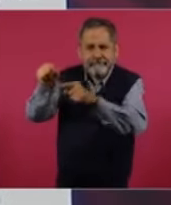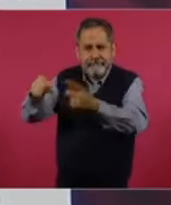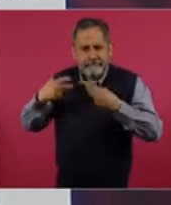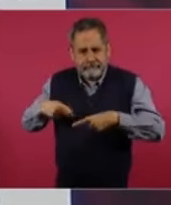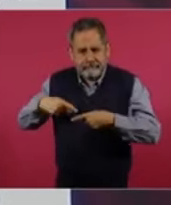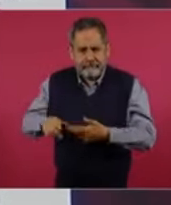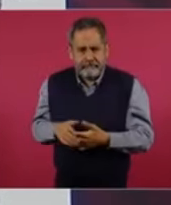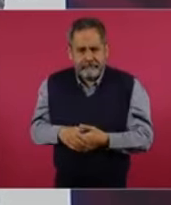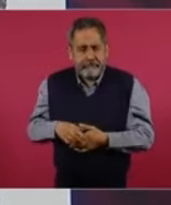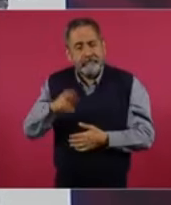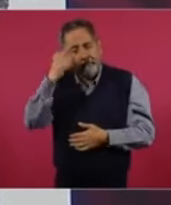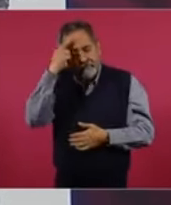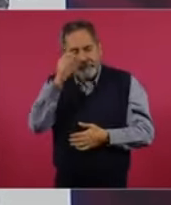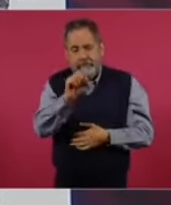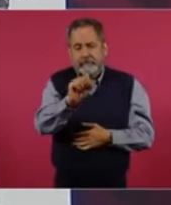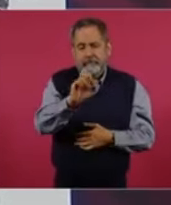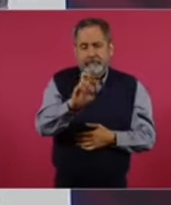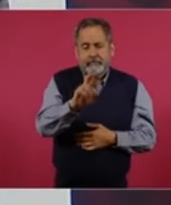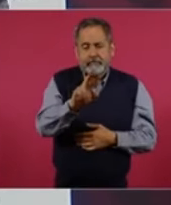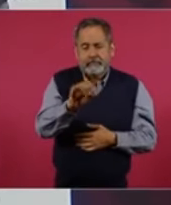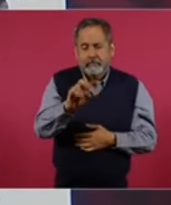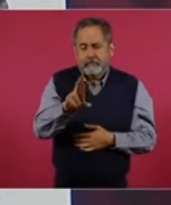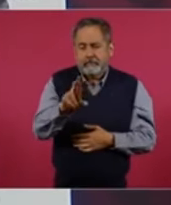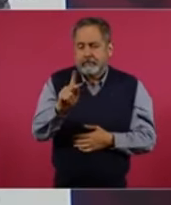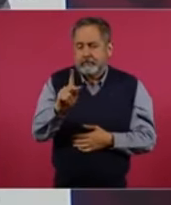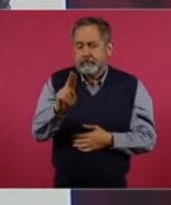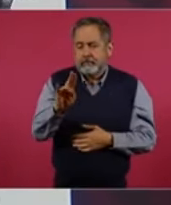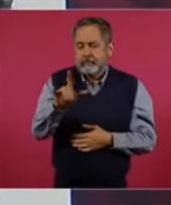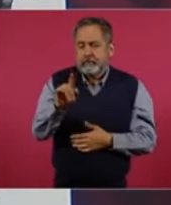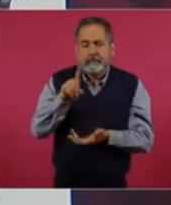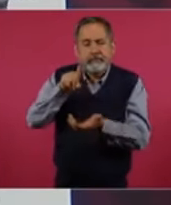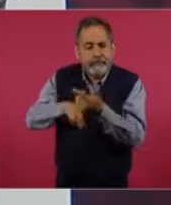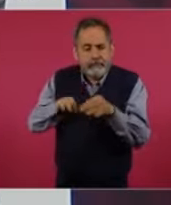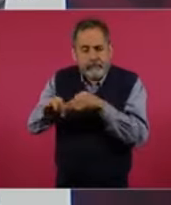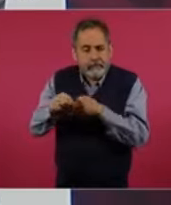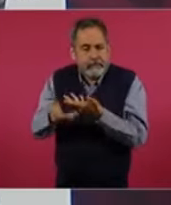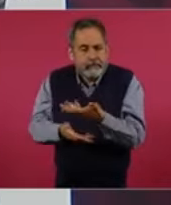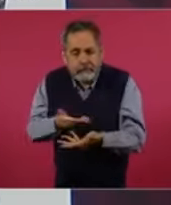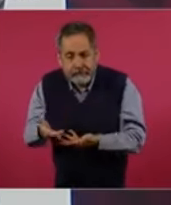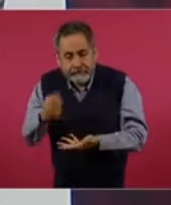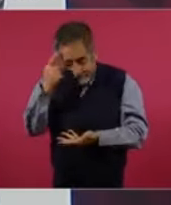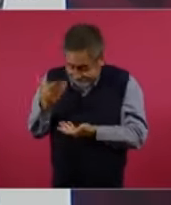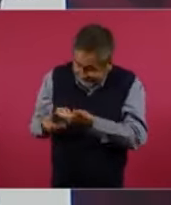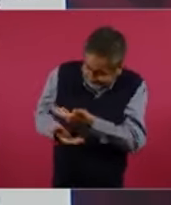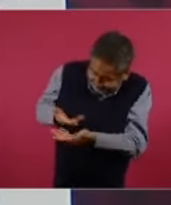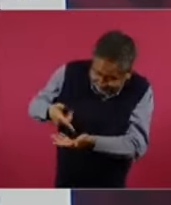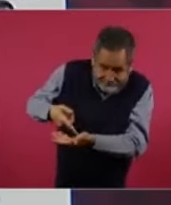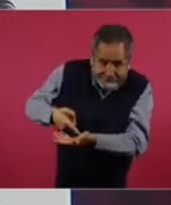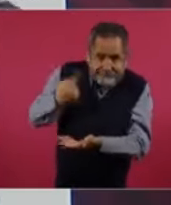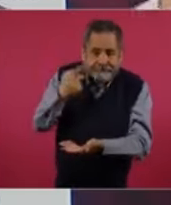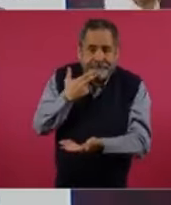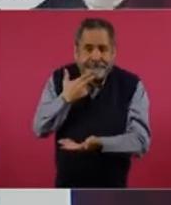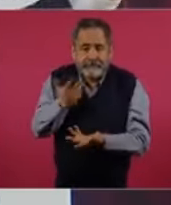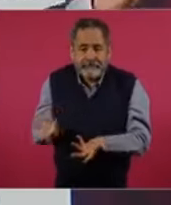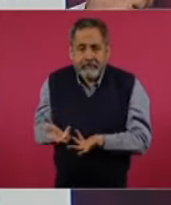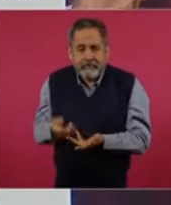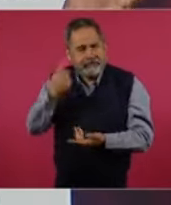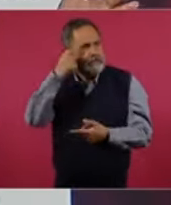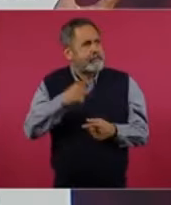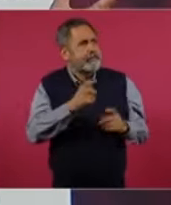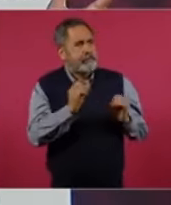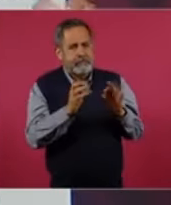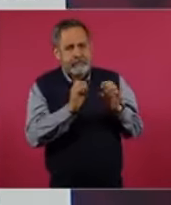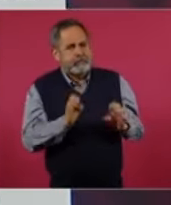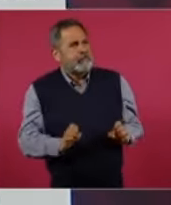Somos servidores públicos. Entonces, ¿para qué sirve una oficina que cuesta